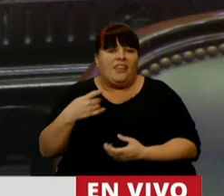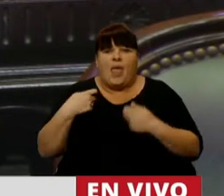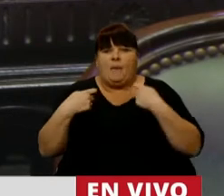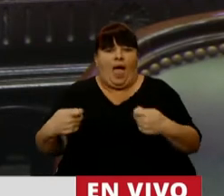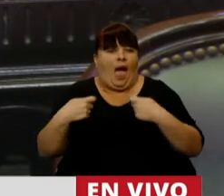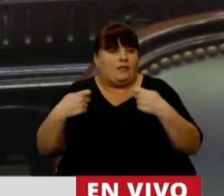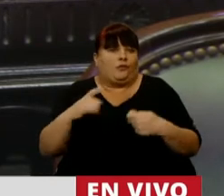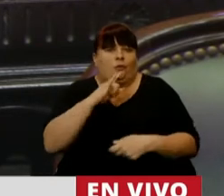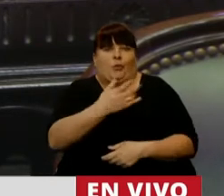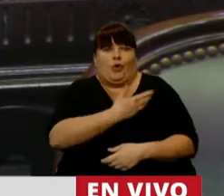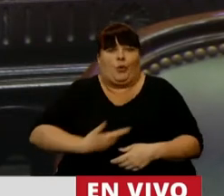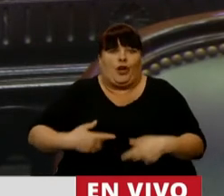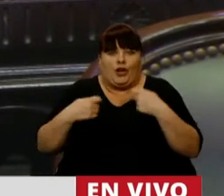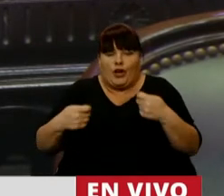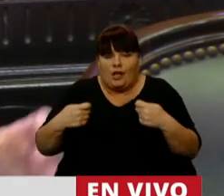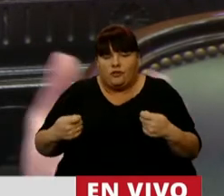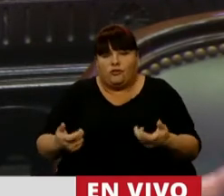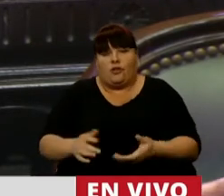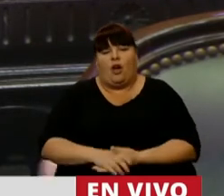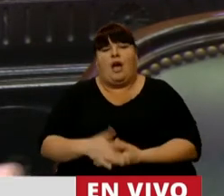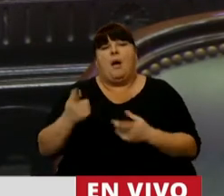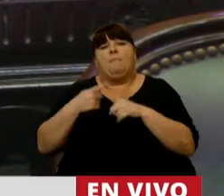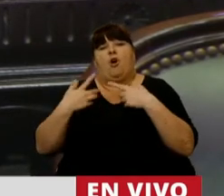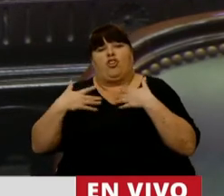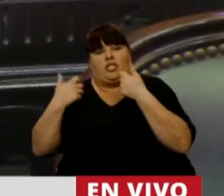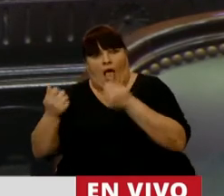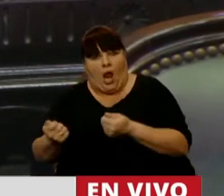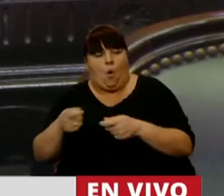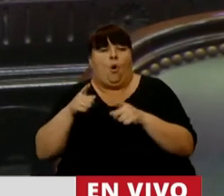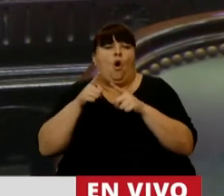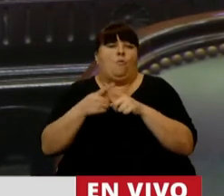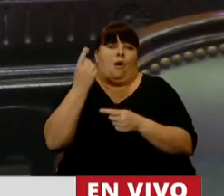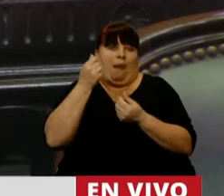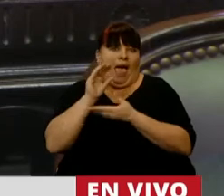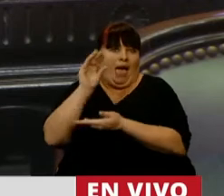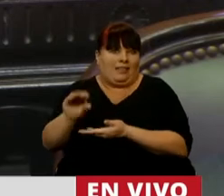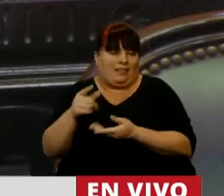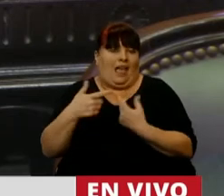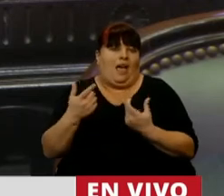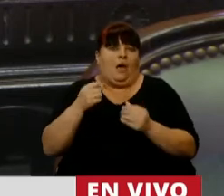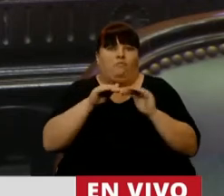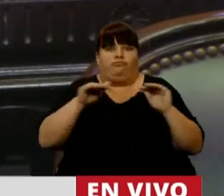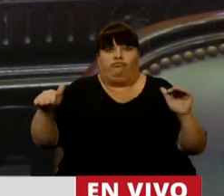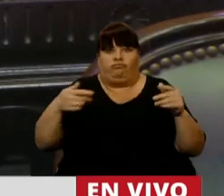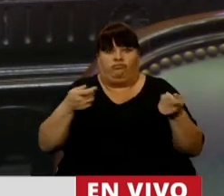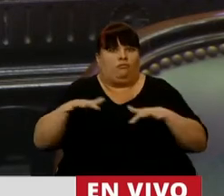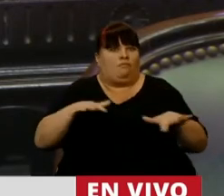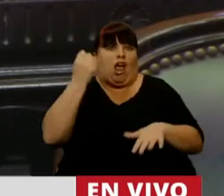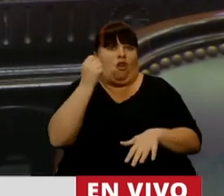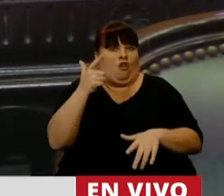gastos, tanto en salud, en la parte económica, por la recesión que tenemos,